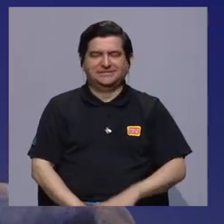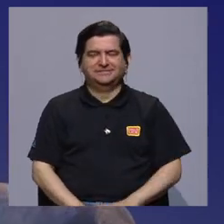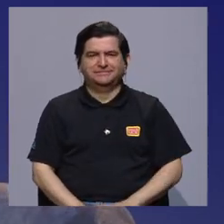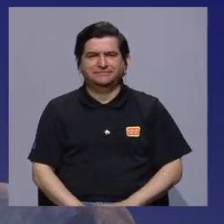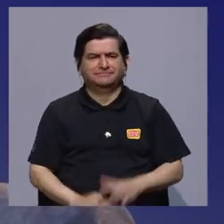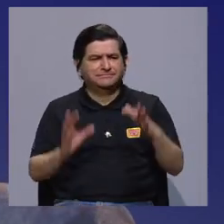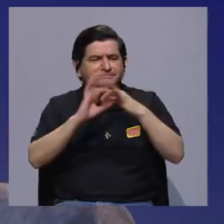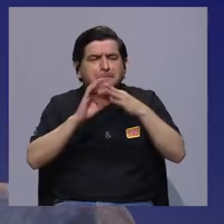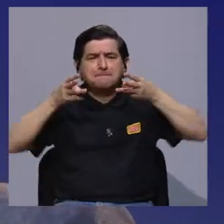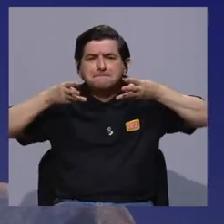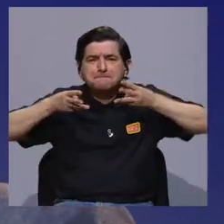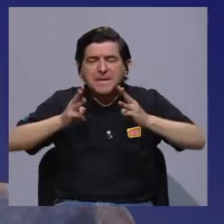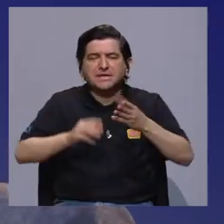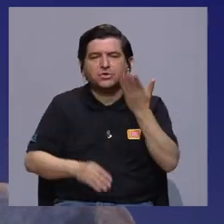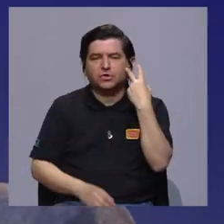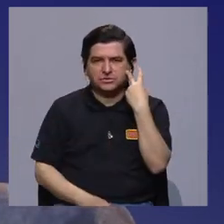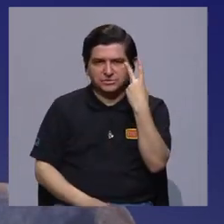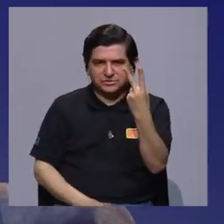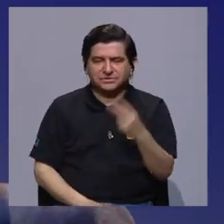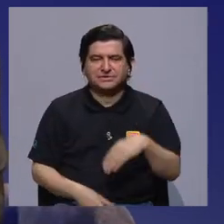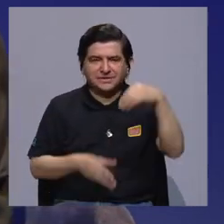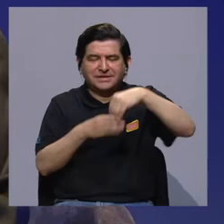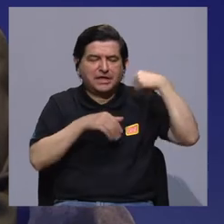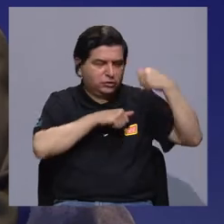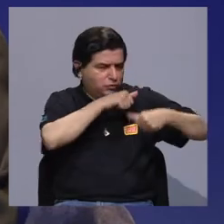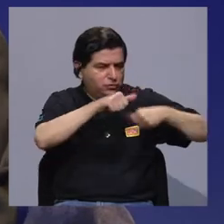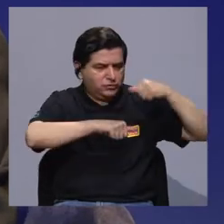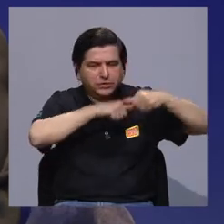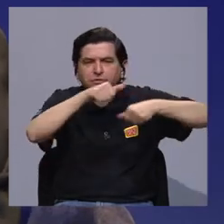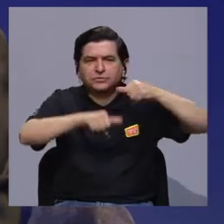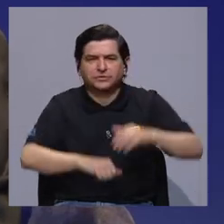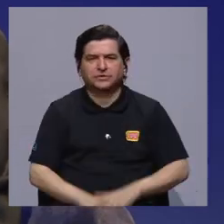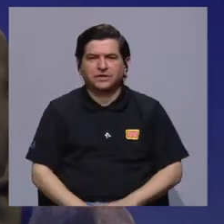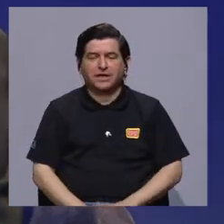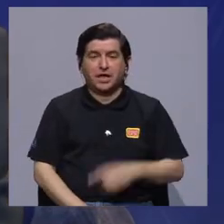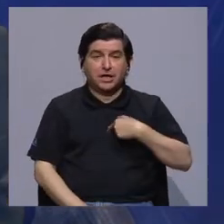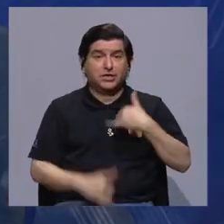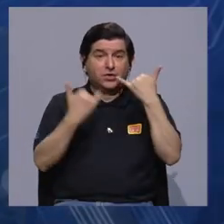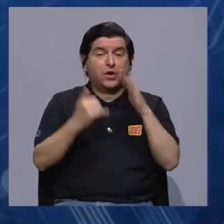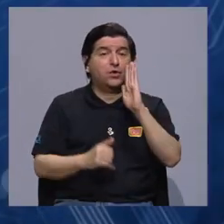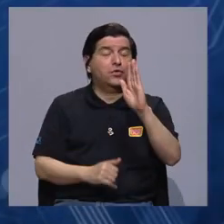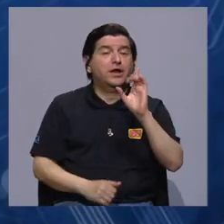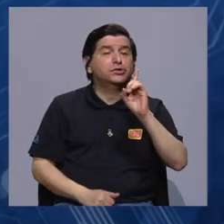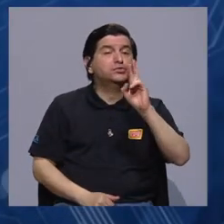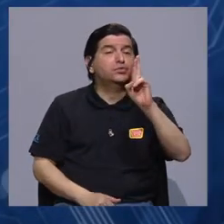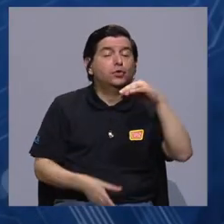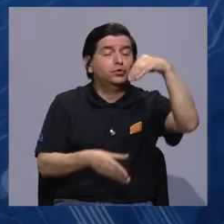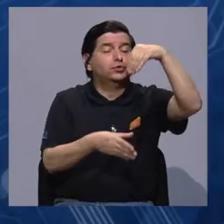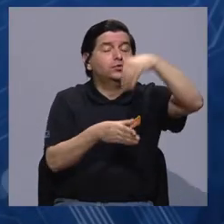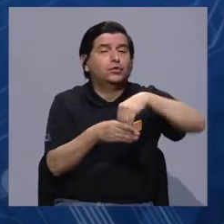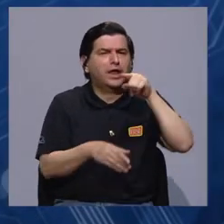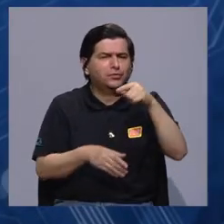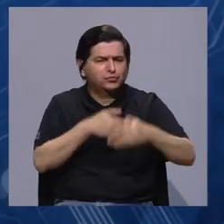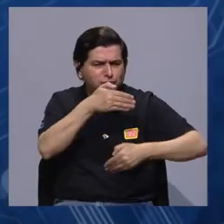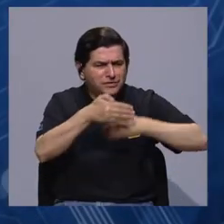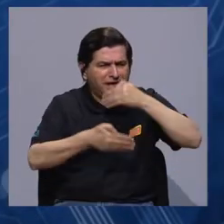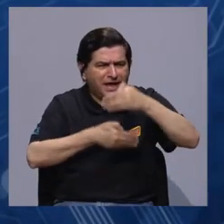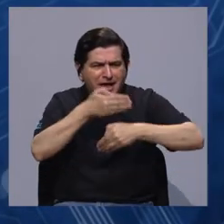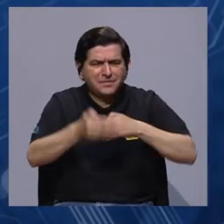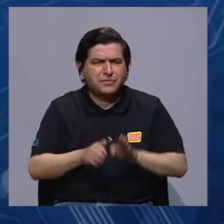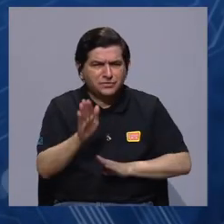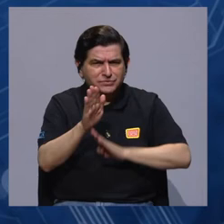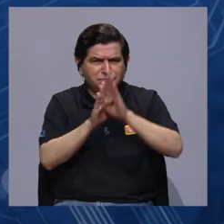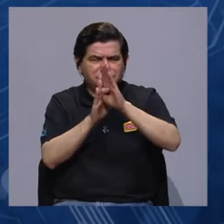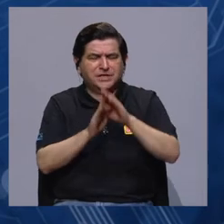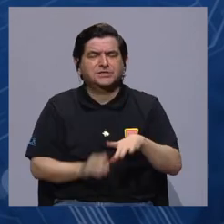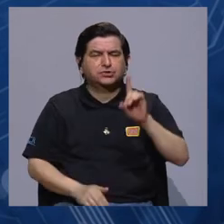Ortiz sobre métodos audiovisuales en antropología. Y aquí voy a meter su doctorado, Carolina. Usted está